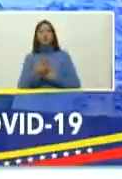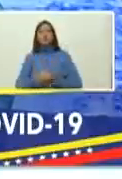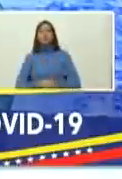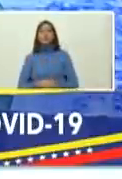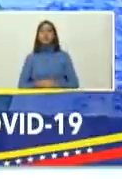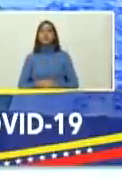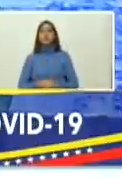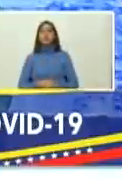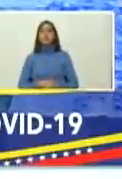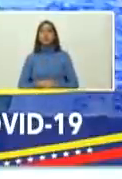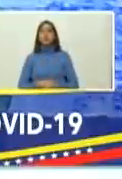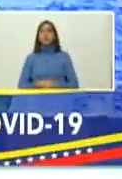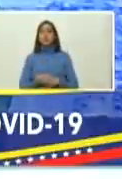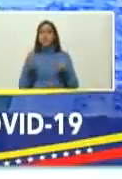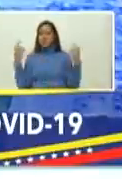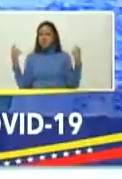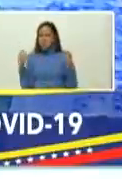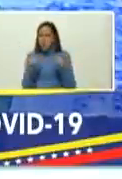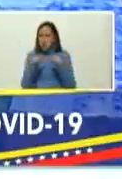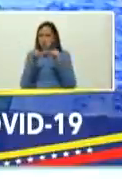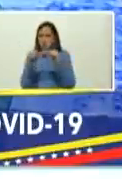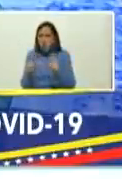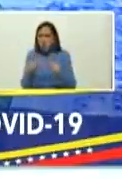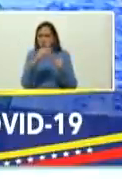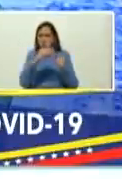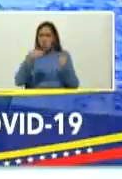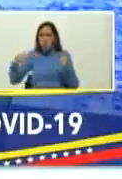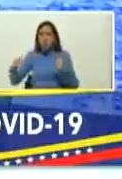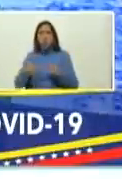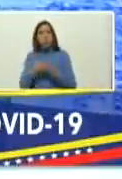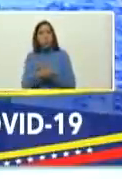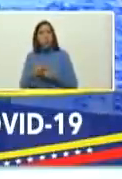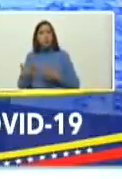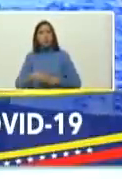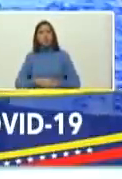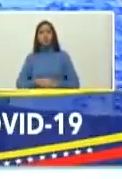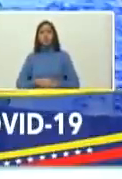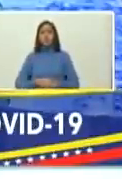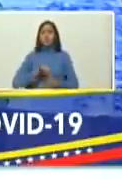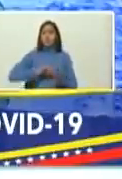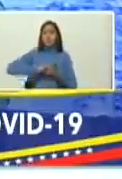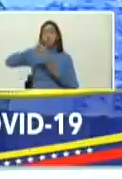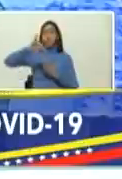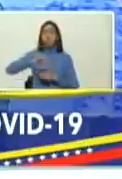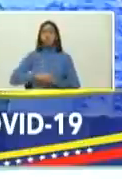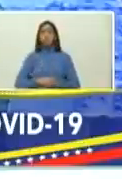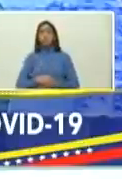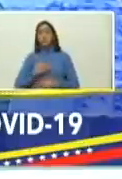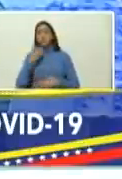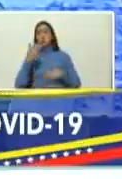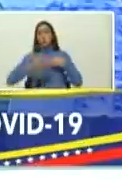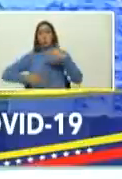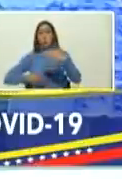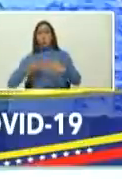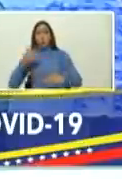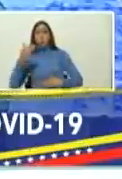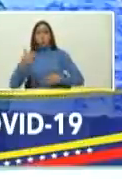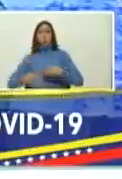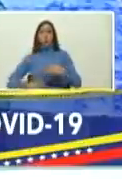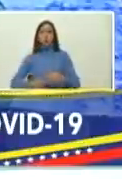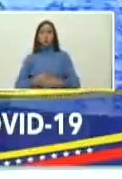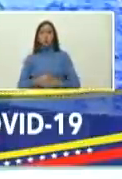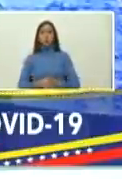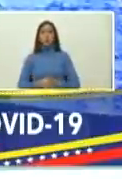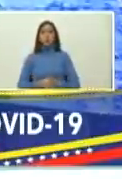el descenso sostenido de la curva coincide con el incremento paulativo de la paulatino